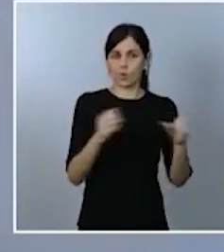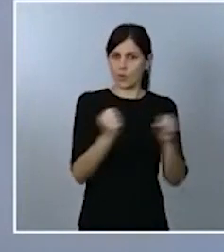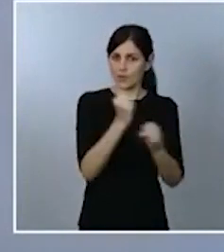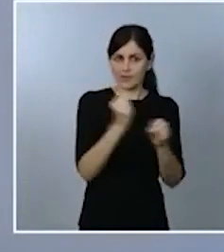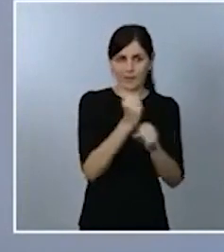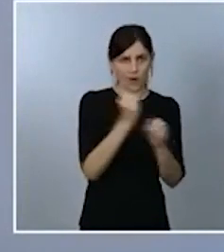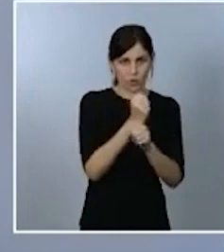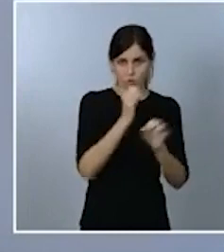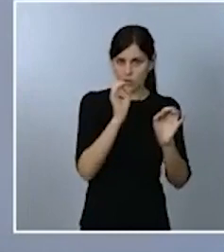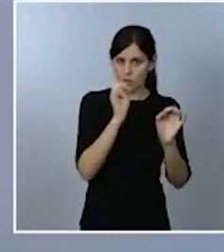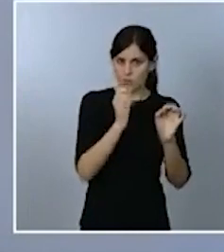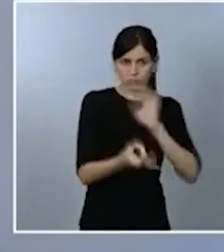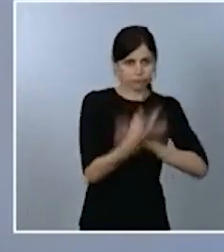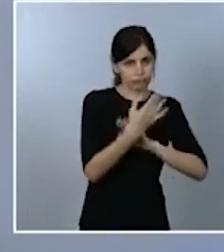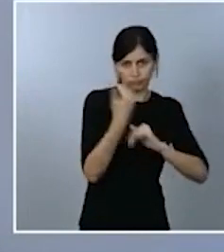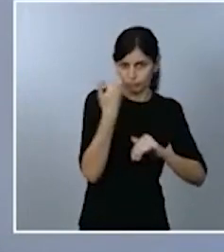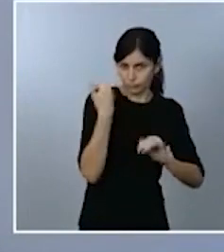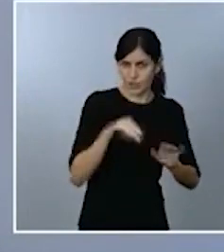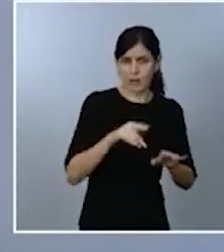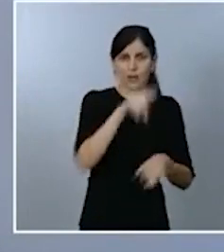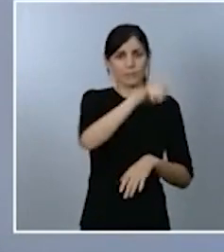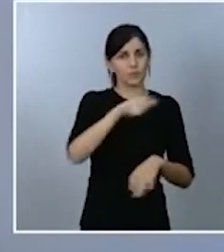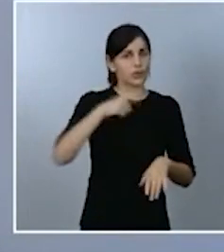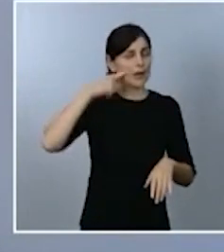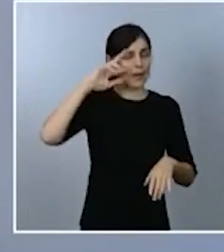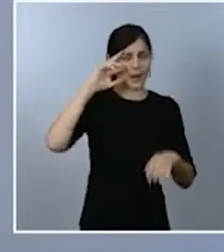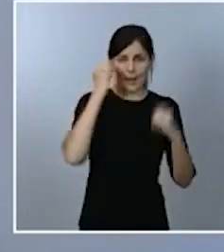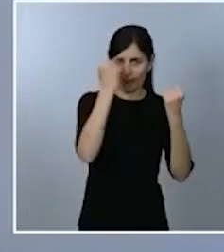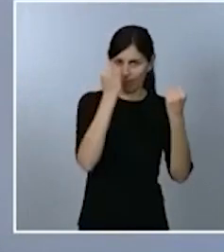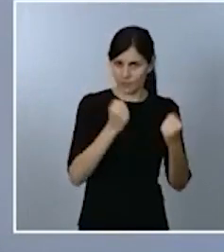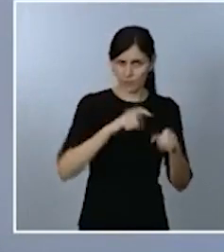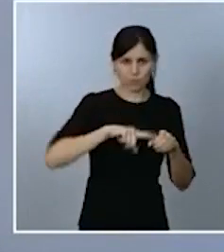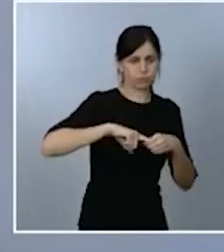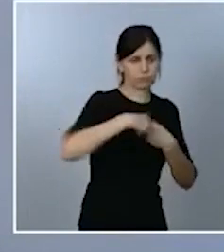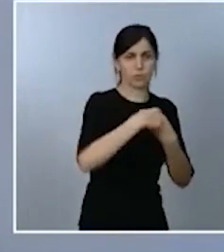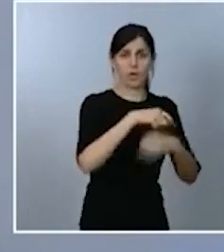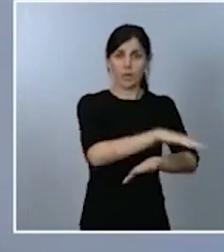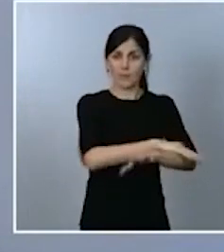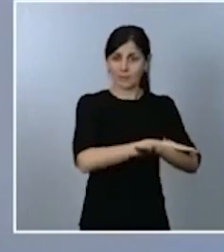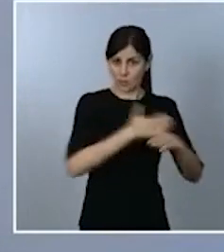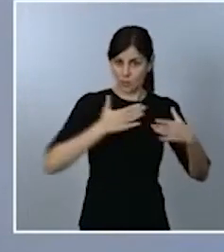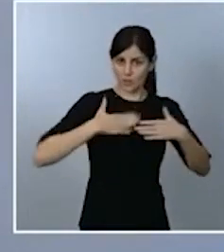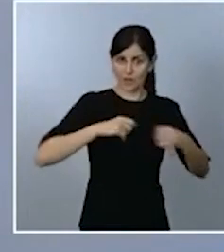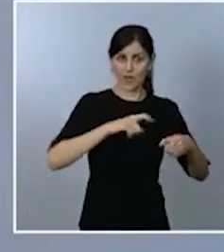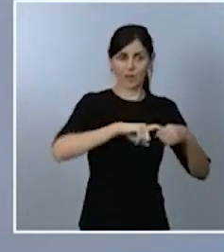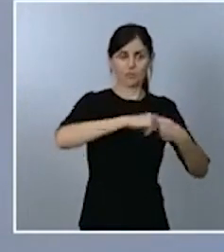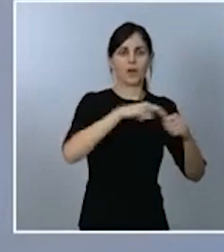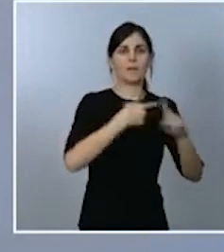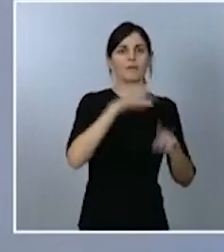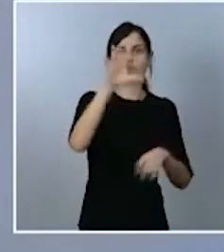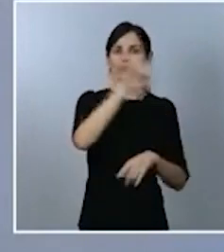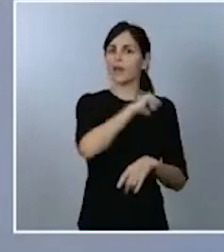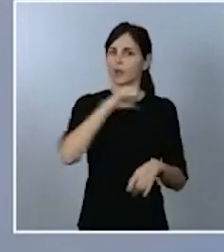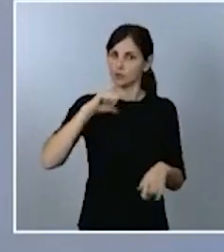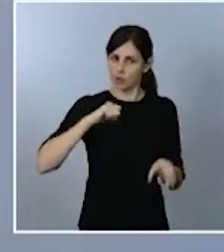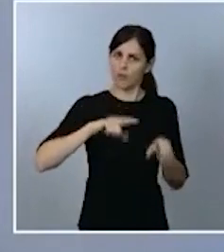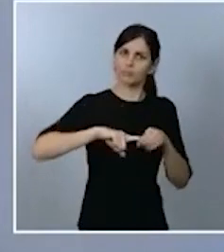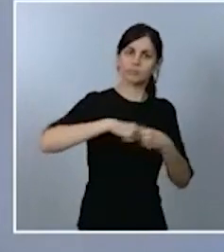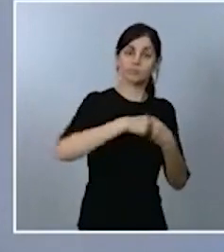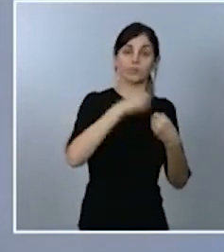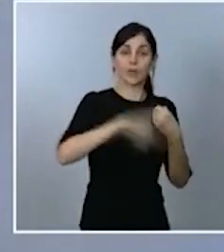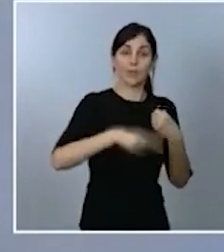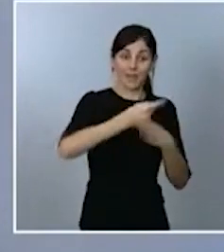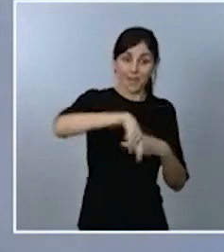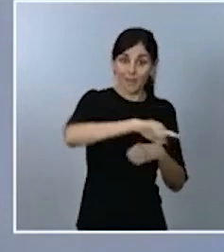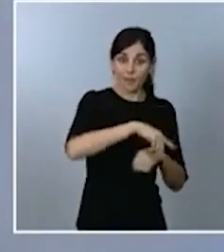constituido por el ministerio de sanidad de España y las diversas comunidades autónomas que está tratando de determinar el orden